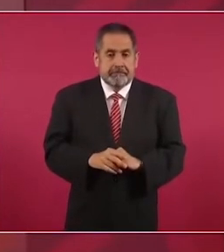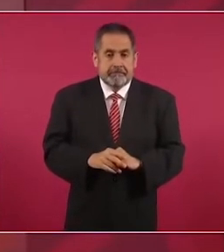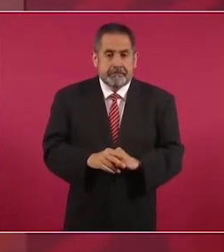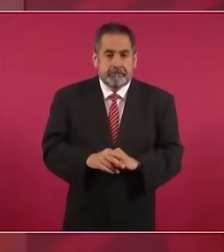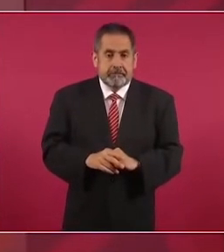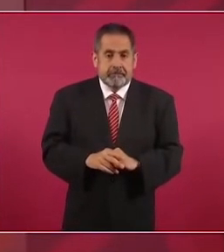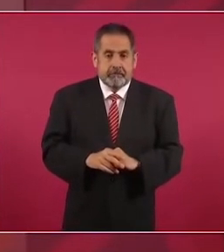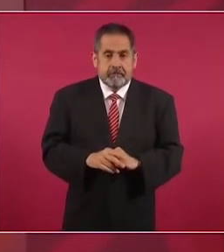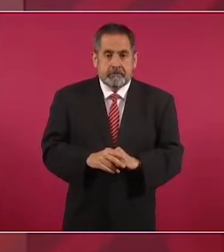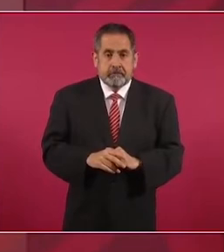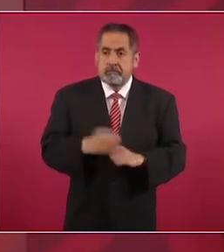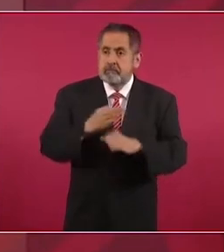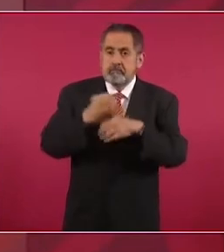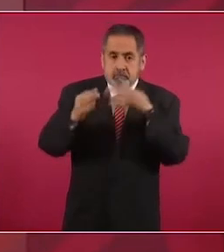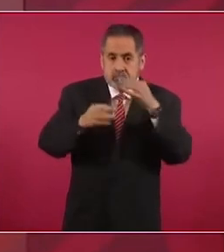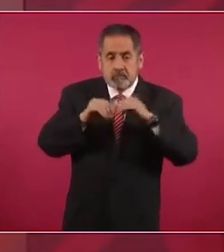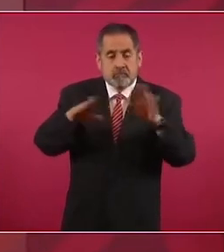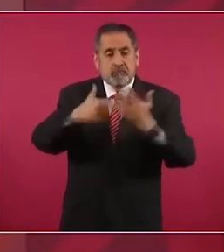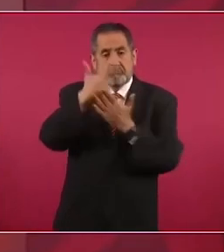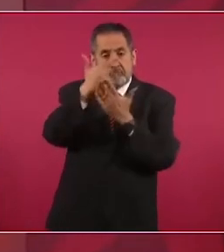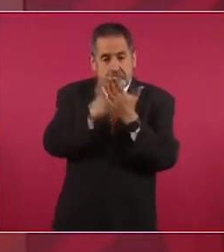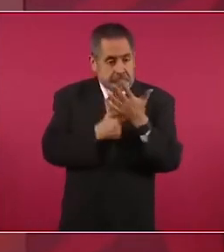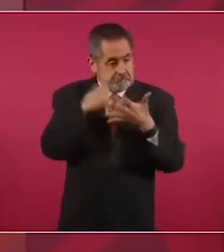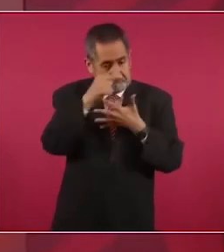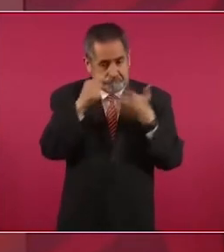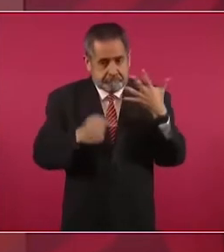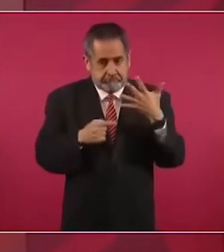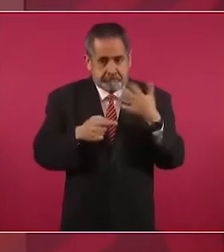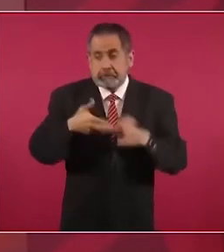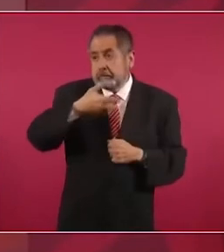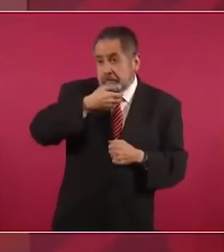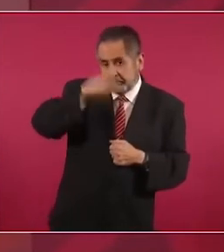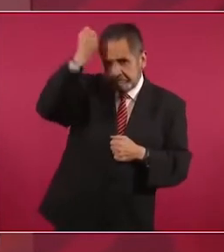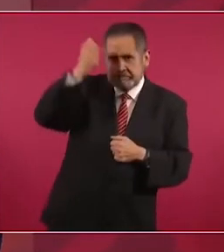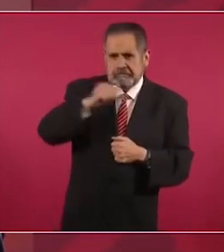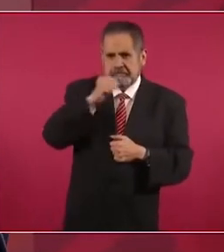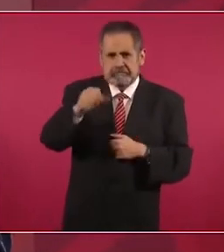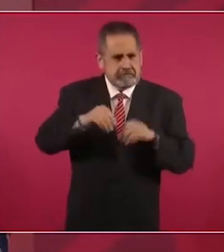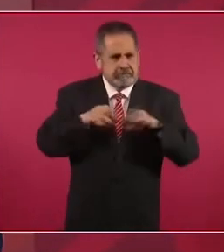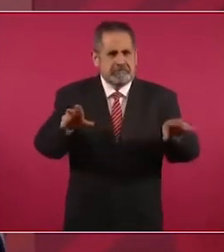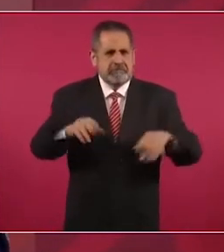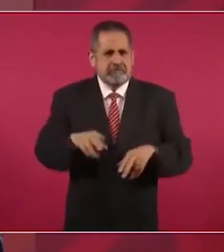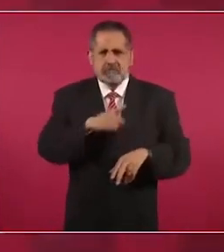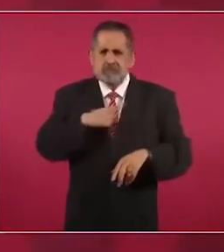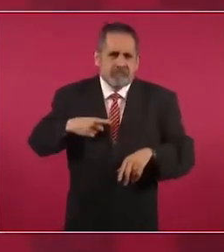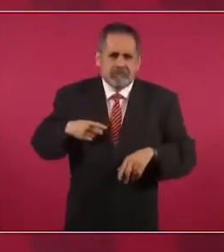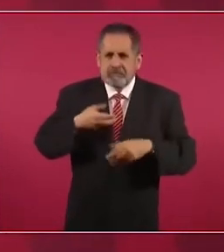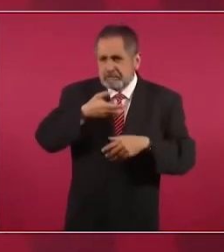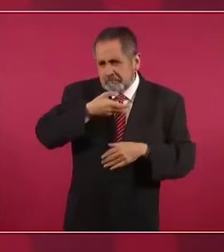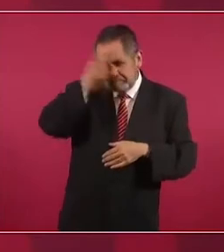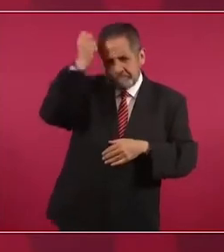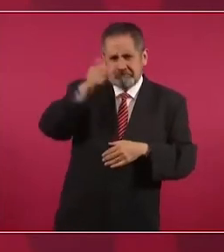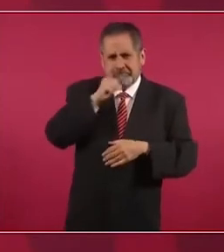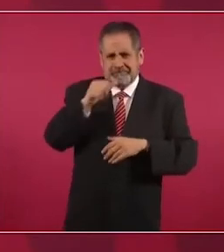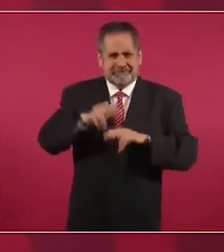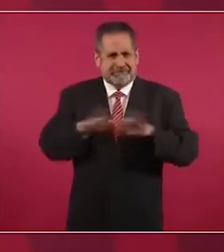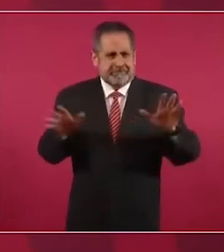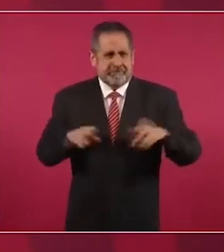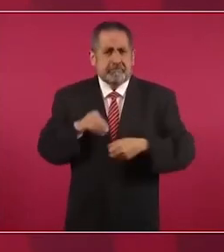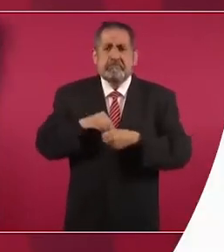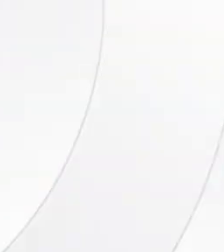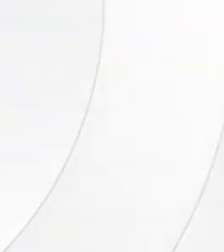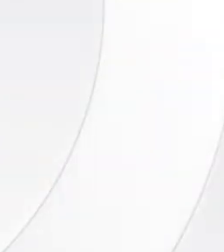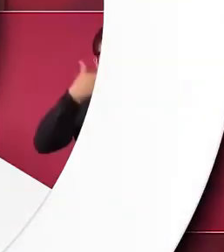Ya vamos a dar aquí a conocer la lista, porque ya no hay tapados. No deben de haber tapados. Ni